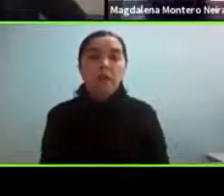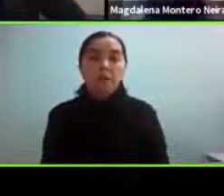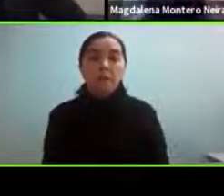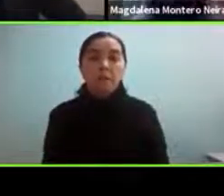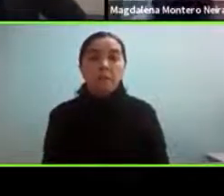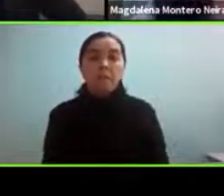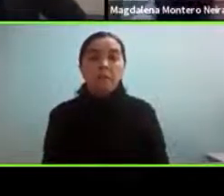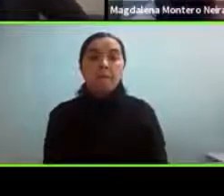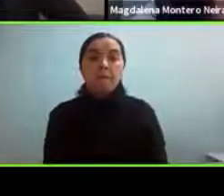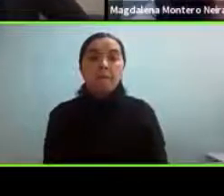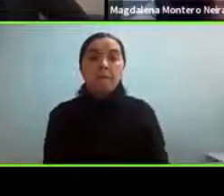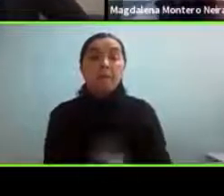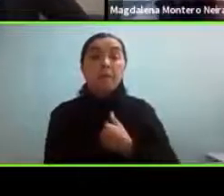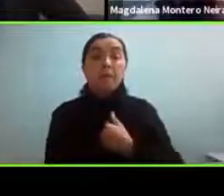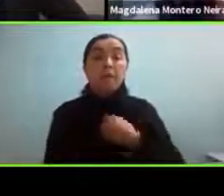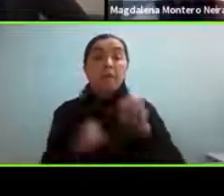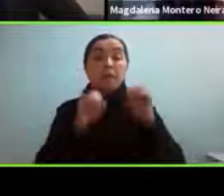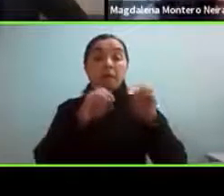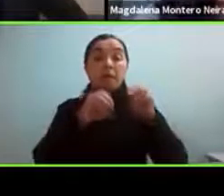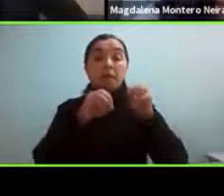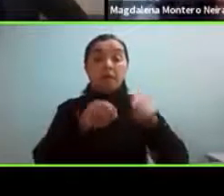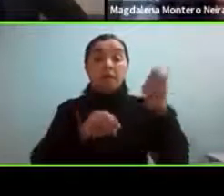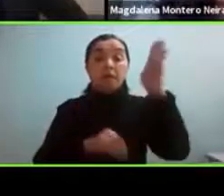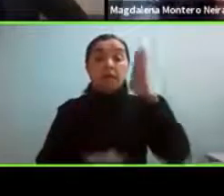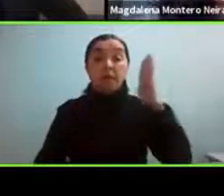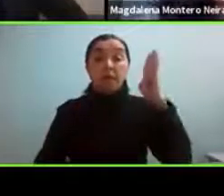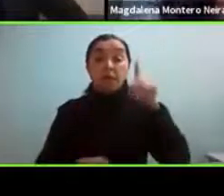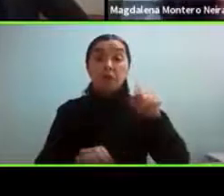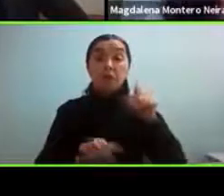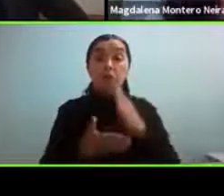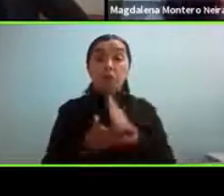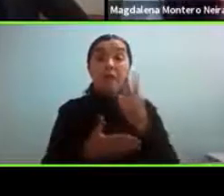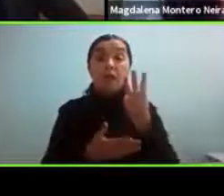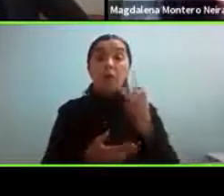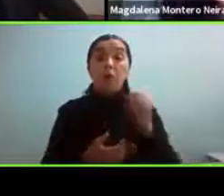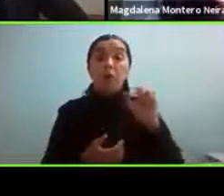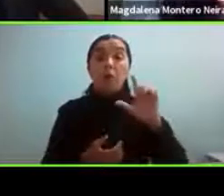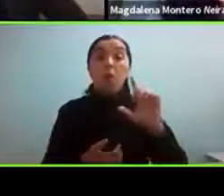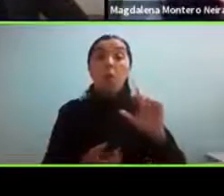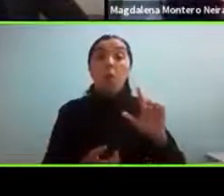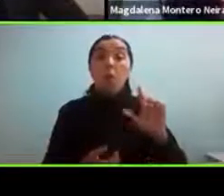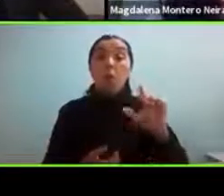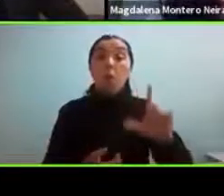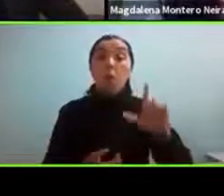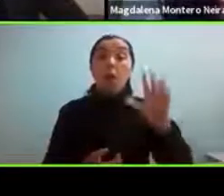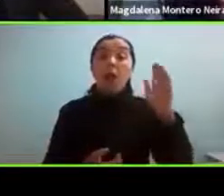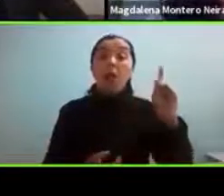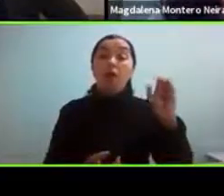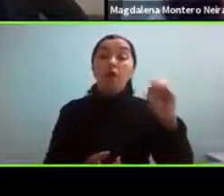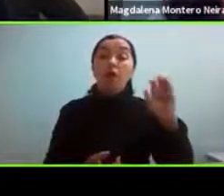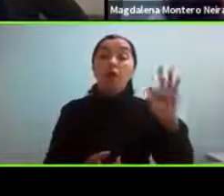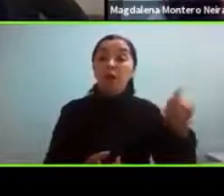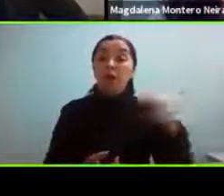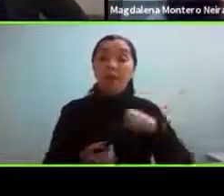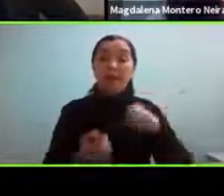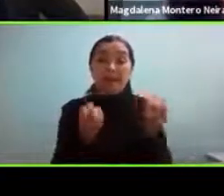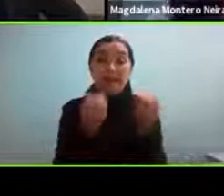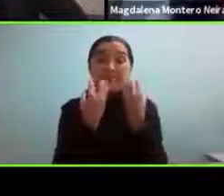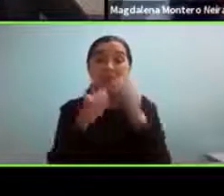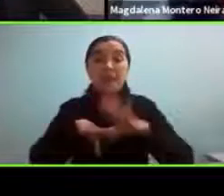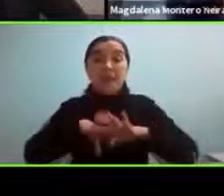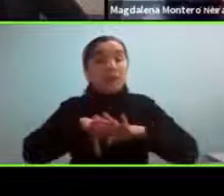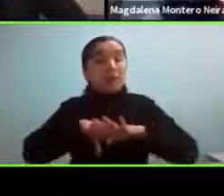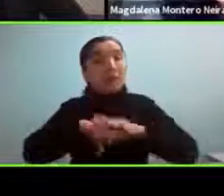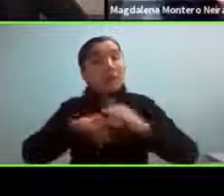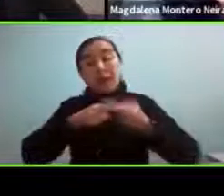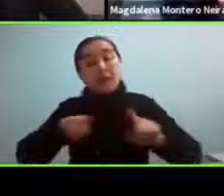educación básica yo fui a un colegio Valdor en realidad la forma en que a mí me enseñaron las matemáticas es diferente a